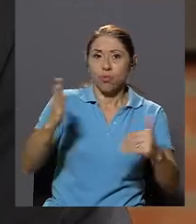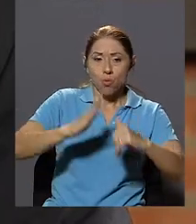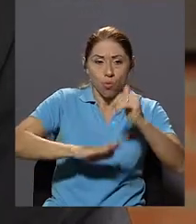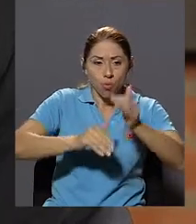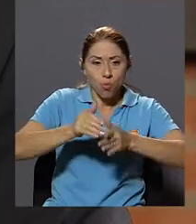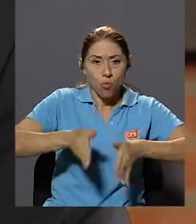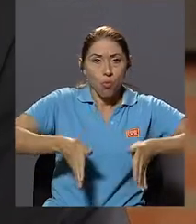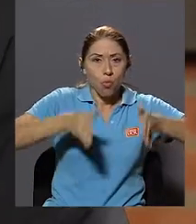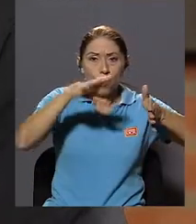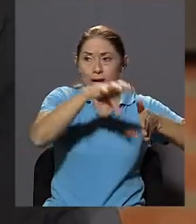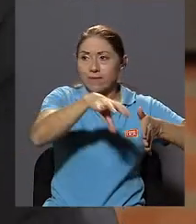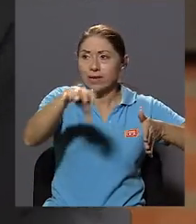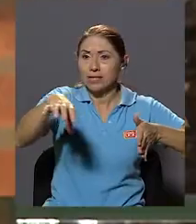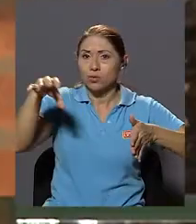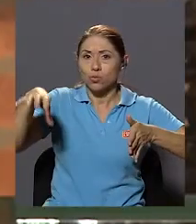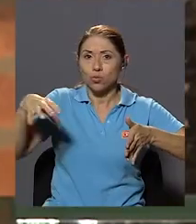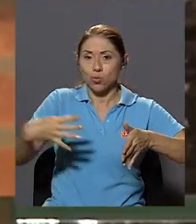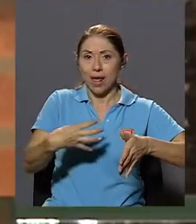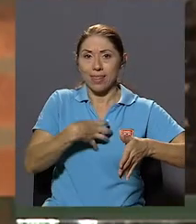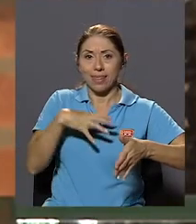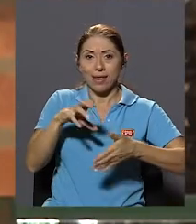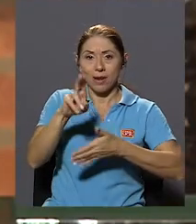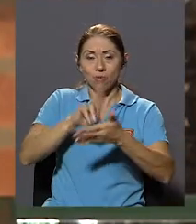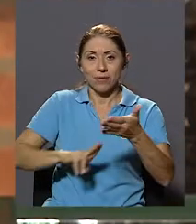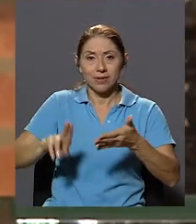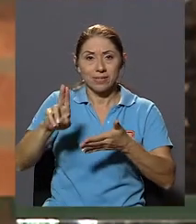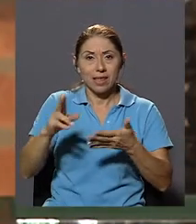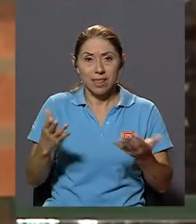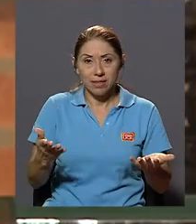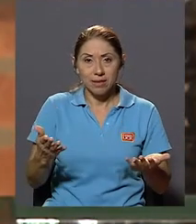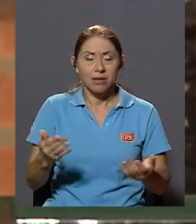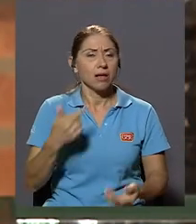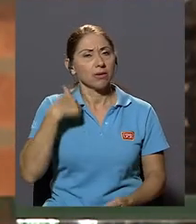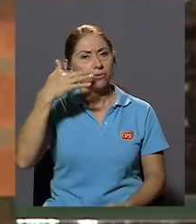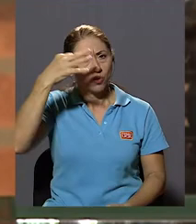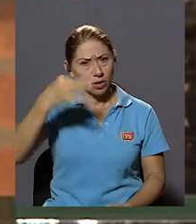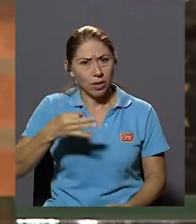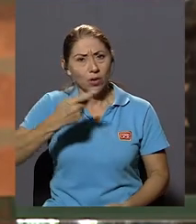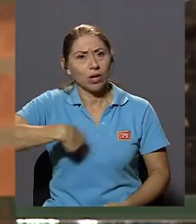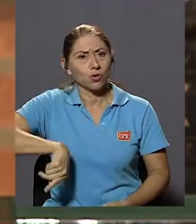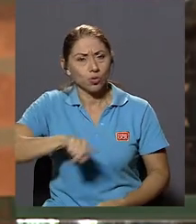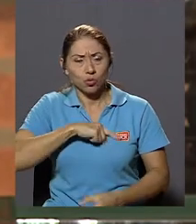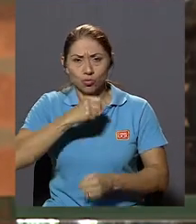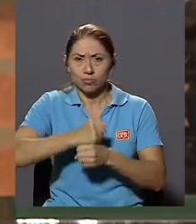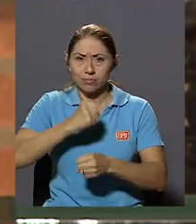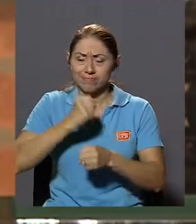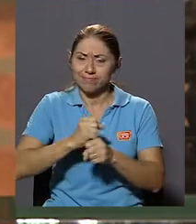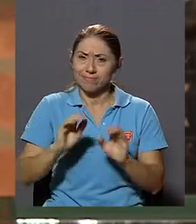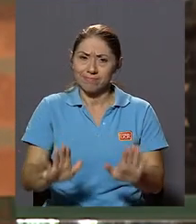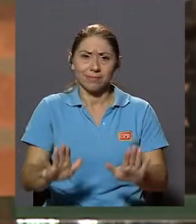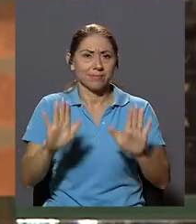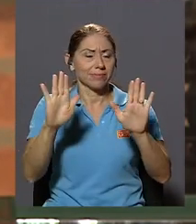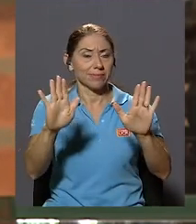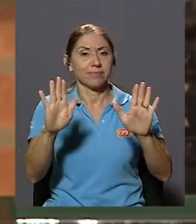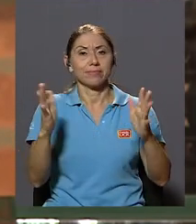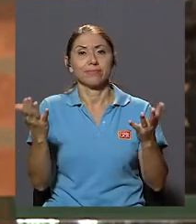De la Universidad Del futuro Yo creo Que hemos Hecho Una labor Extraordinaria